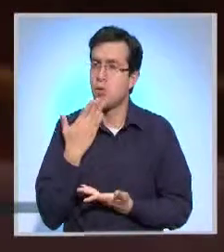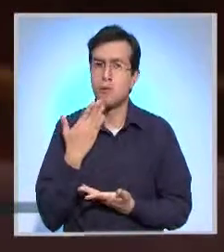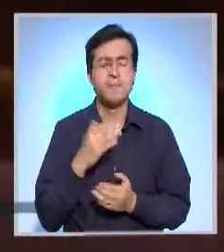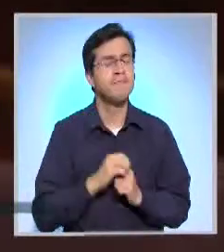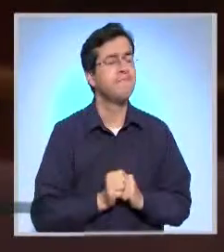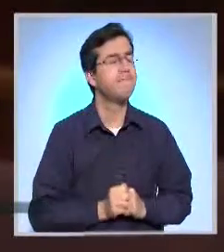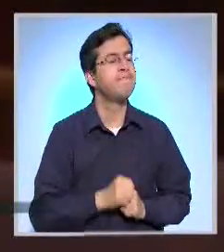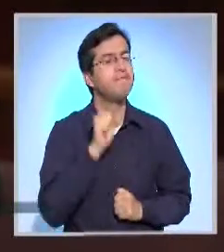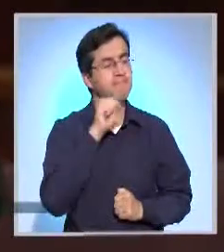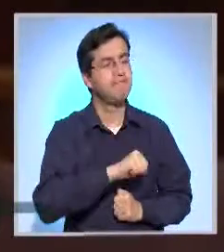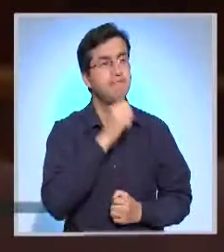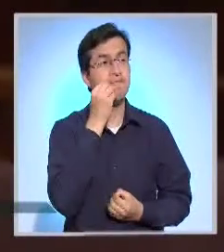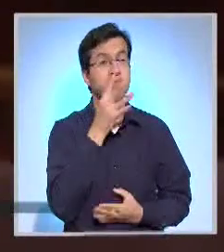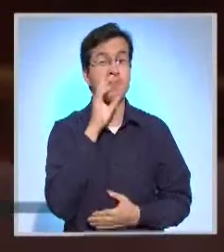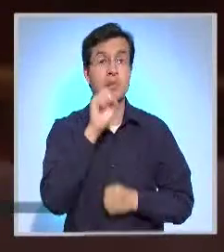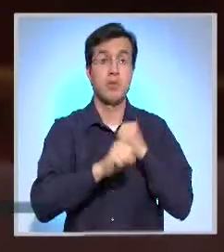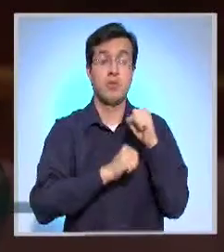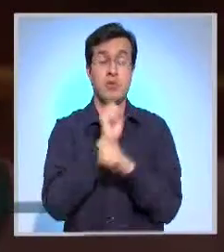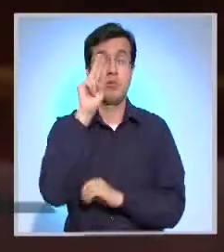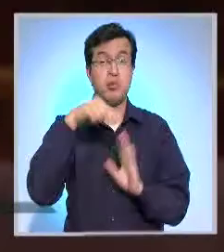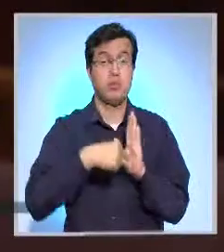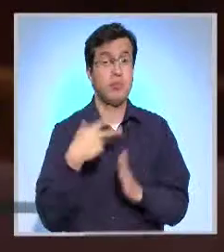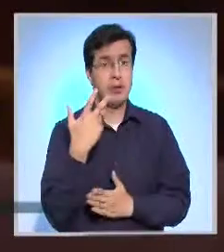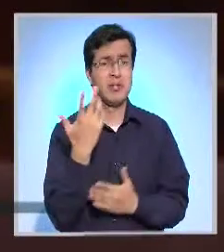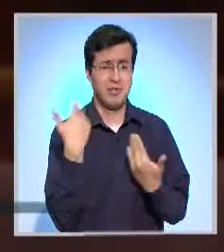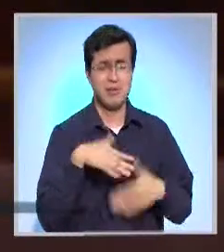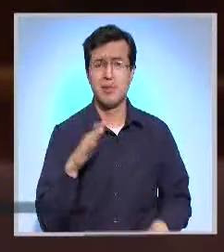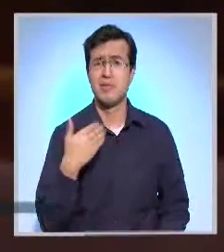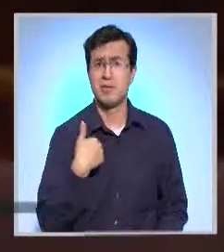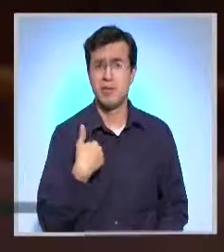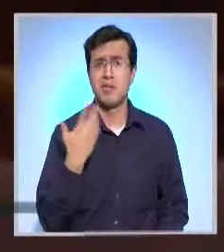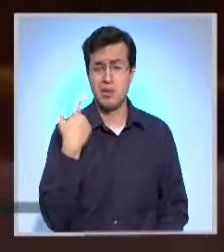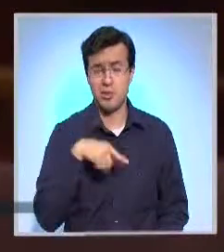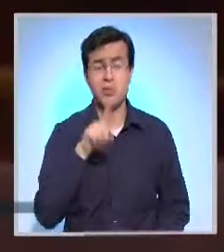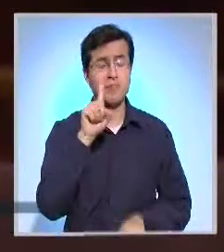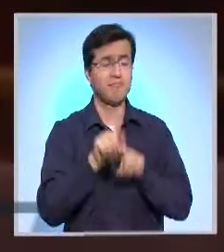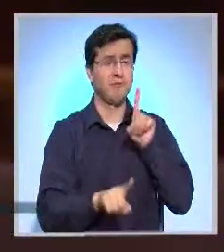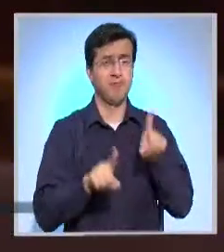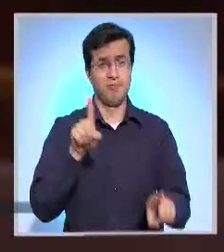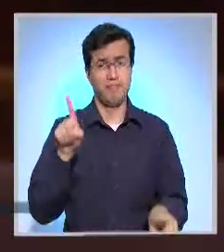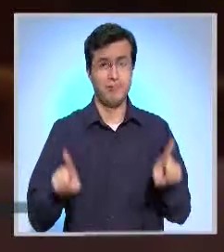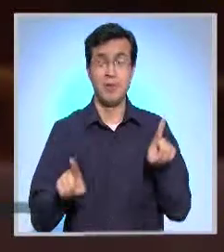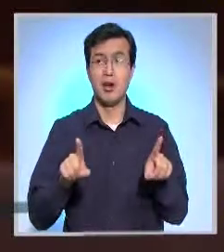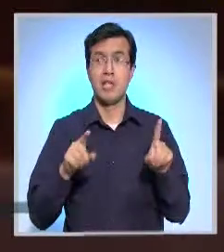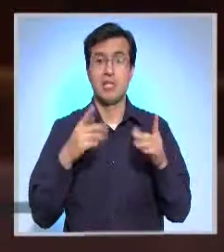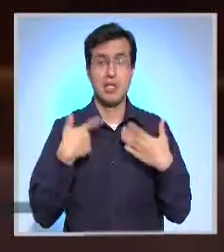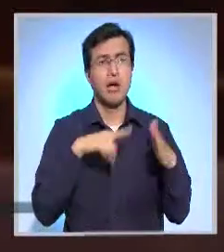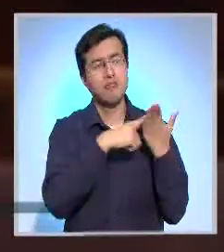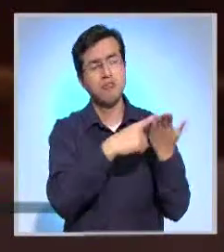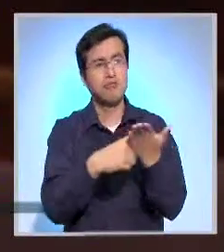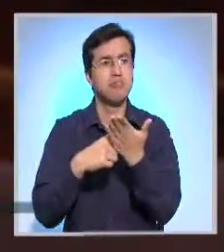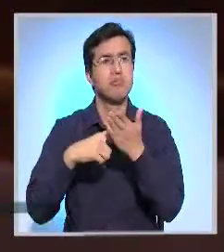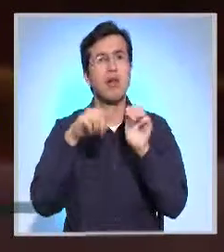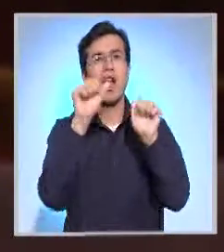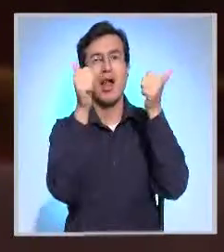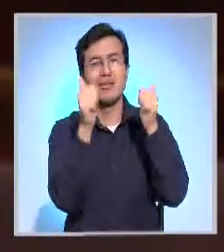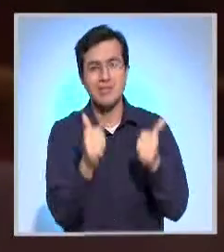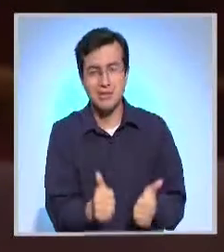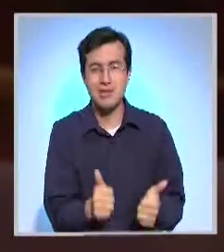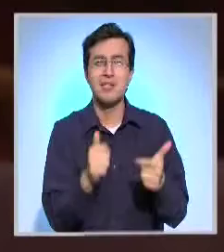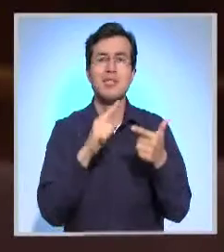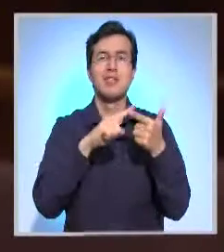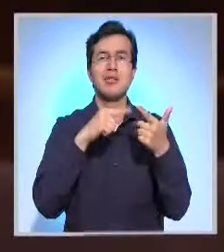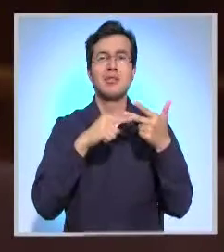comento que desde el 2013 tuvimos ya varias reuniones con artistas y gestores culturales y varios